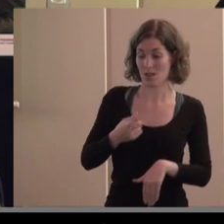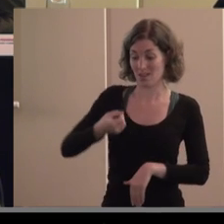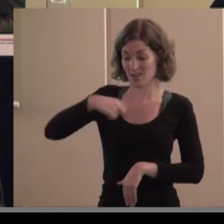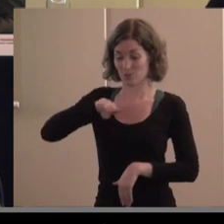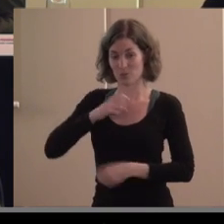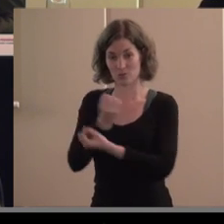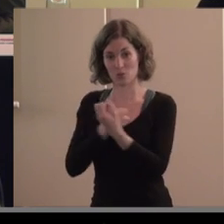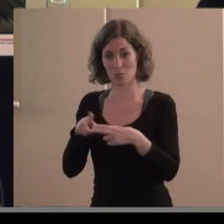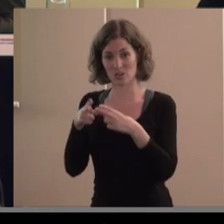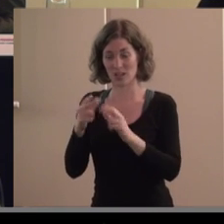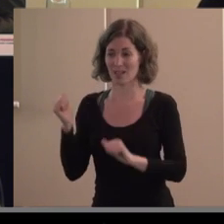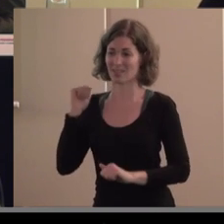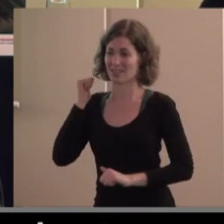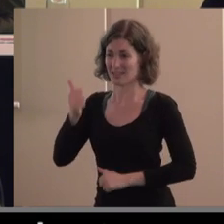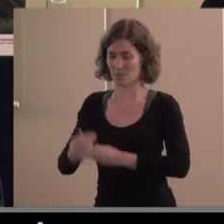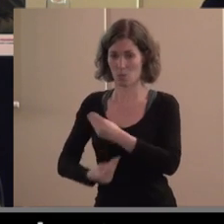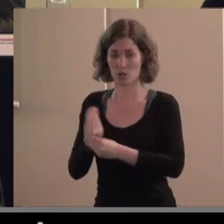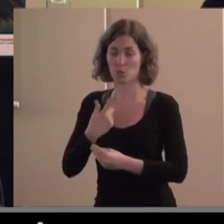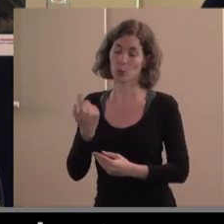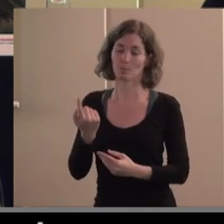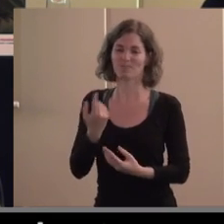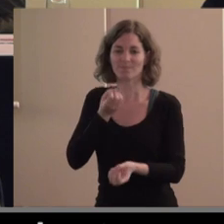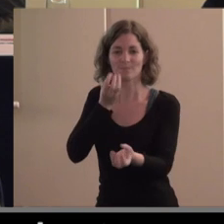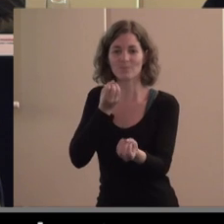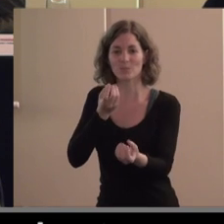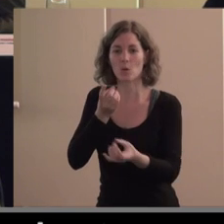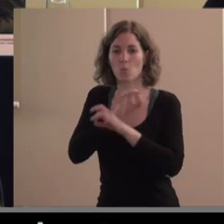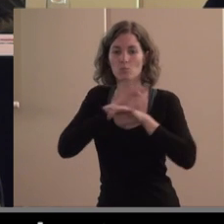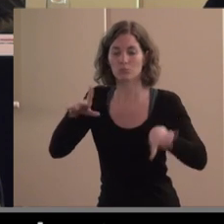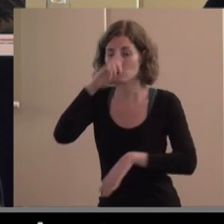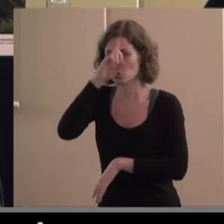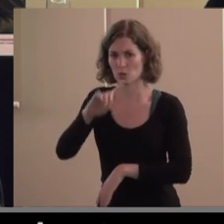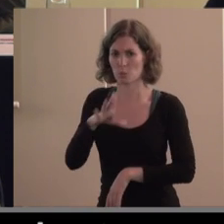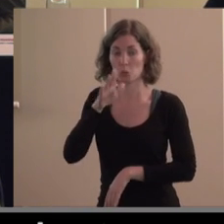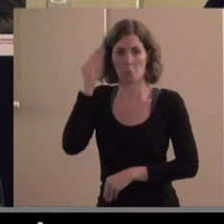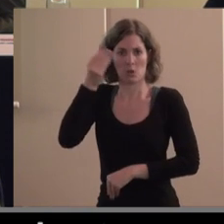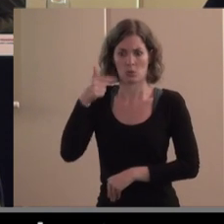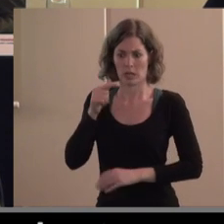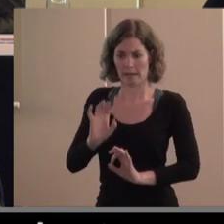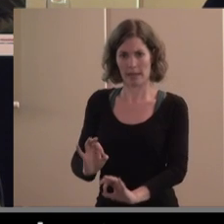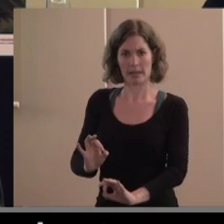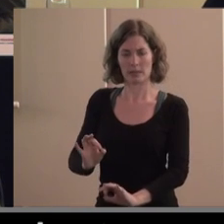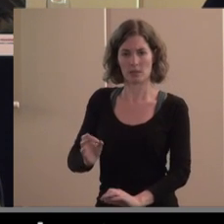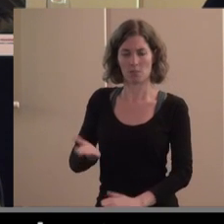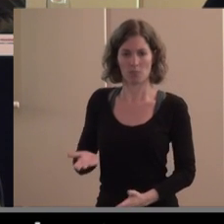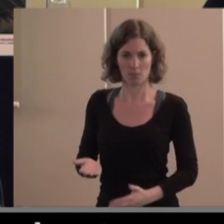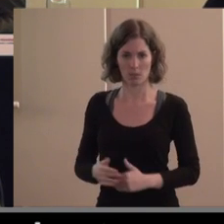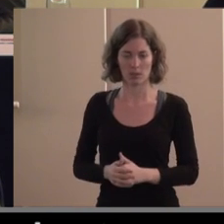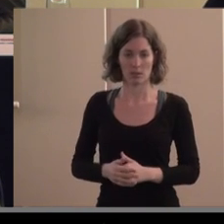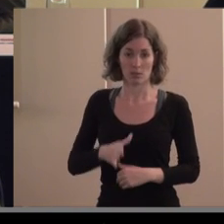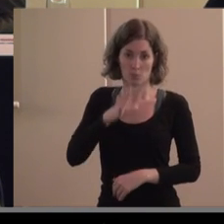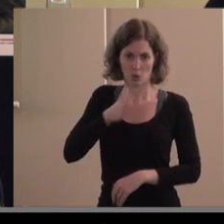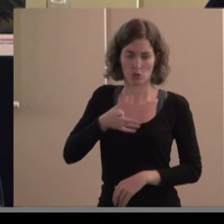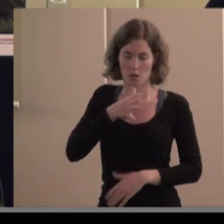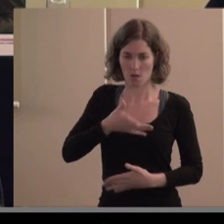y desgraciadamente eso es así estamos aquí para intentar que creemos entre todos más importancia